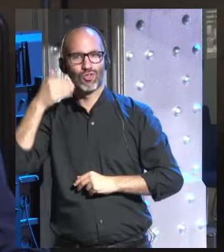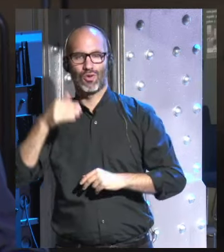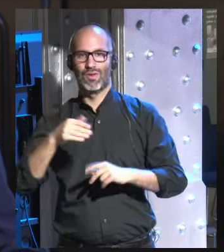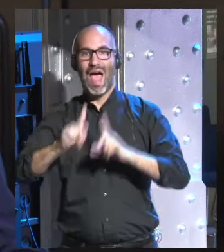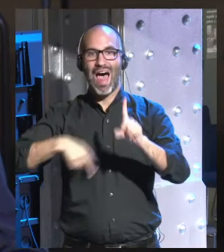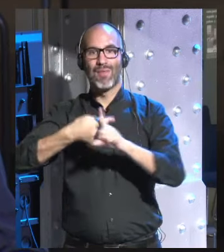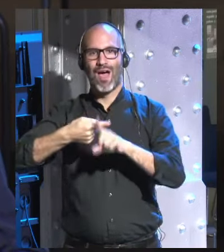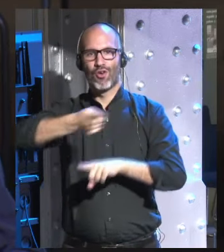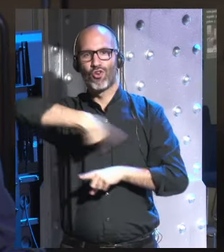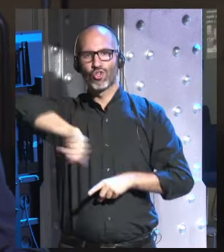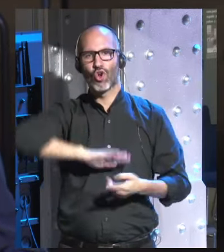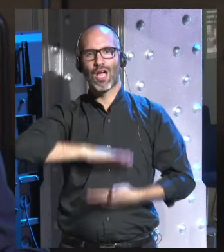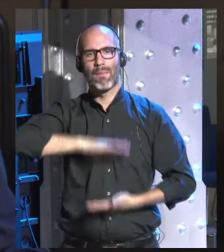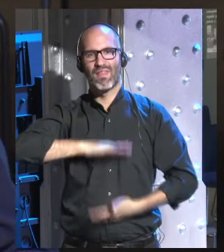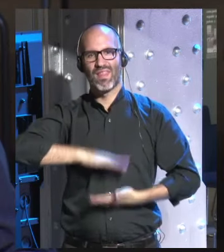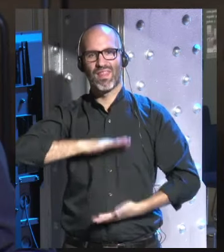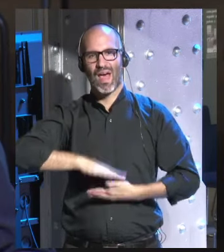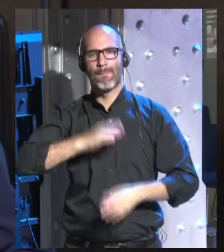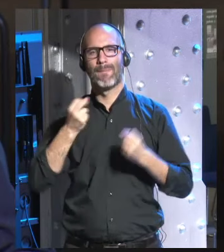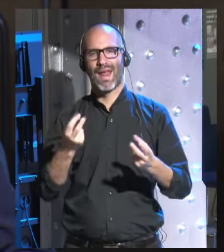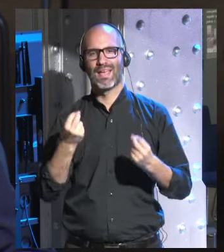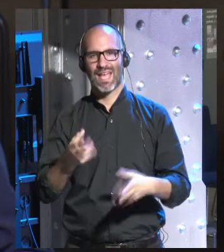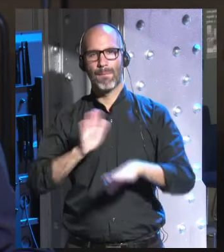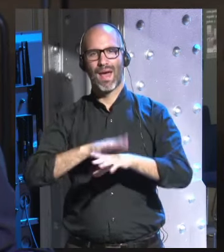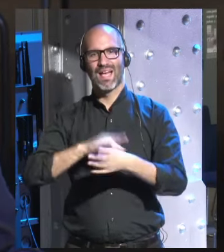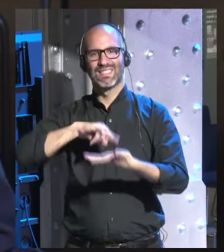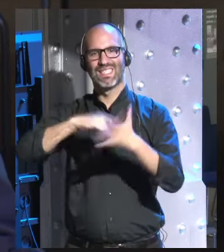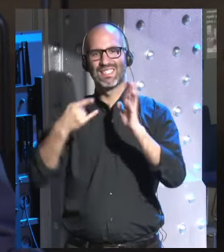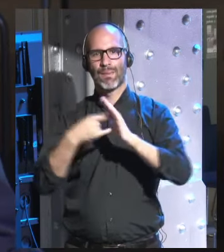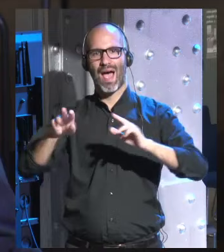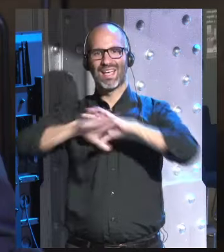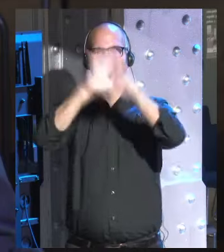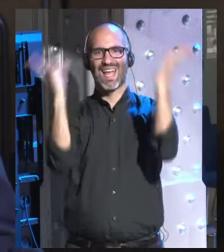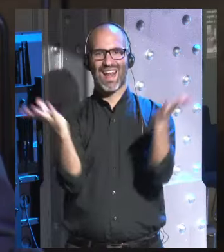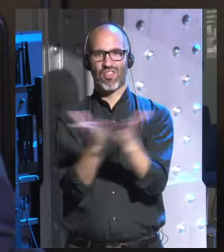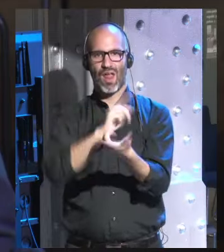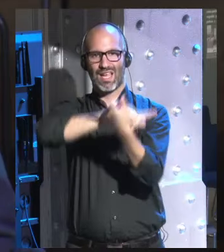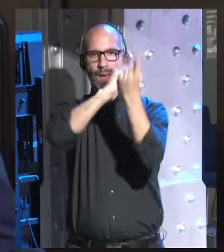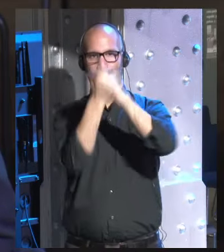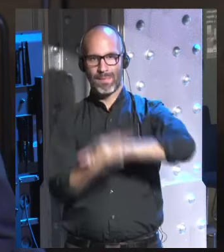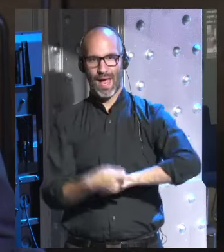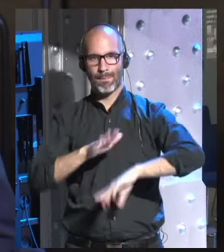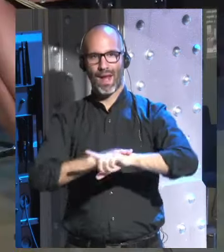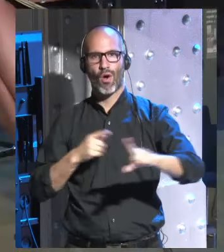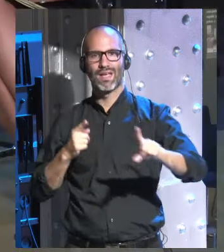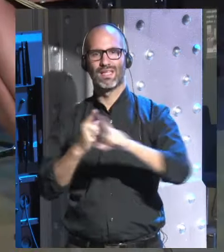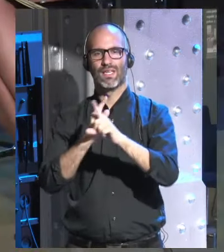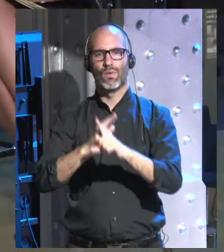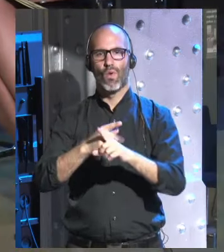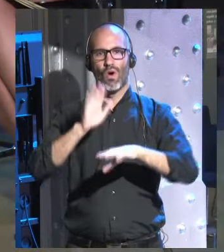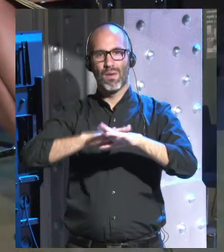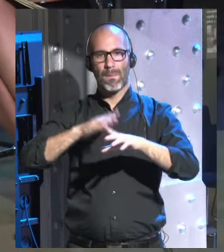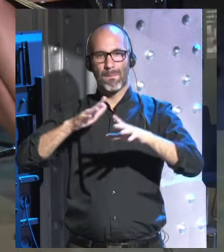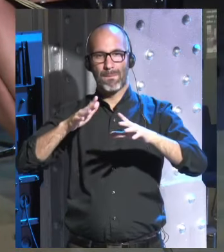ocurrido hemos sido capaces de cambiar el sistema internacional para reducir el nivel de